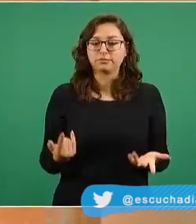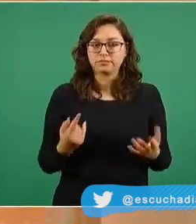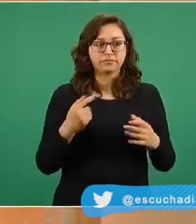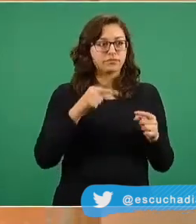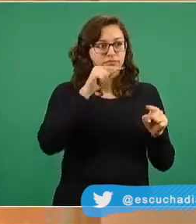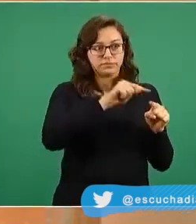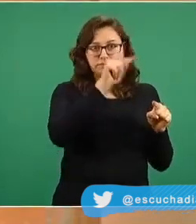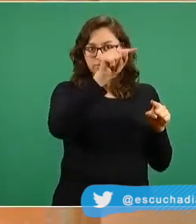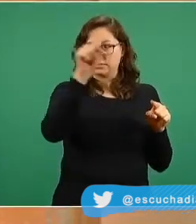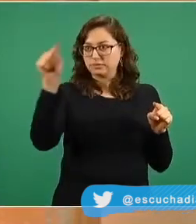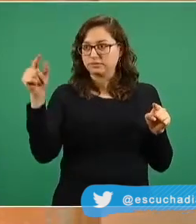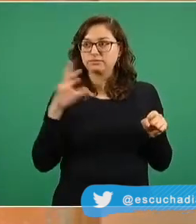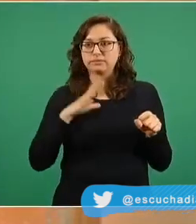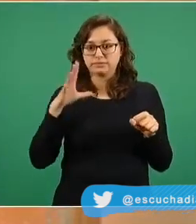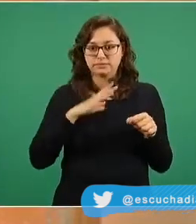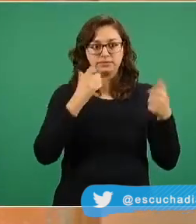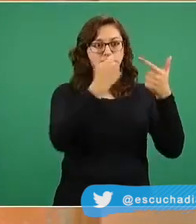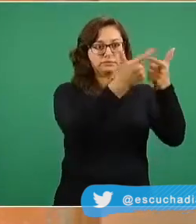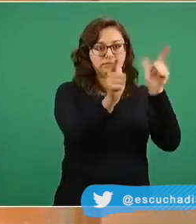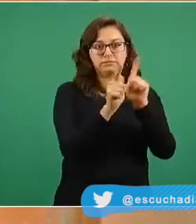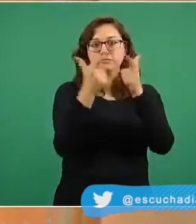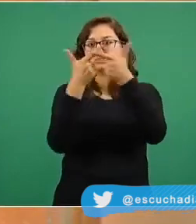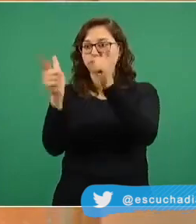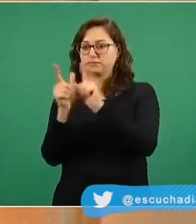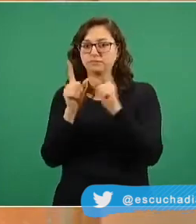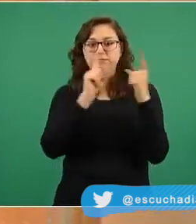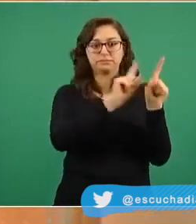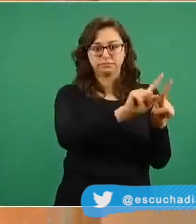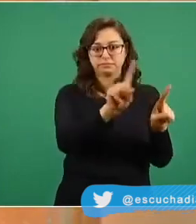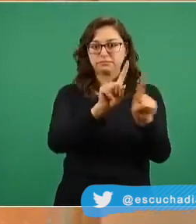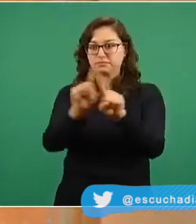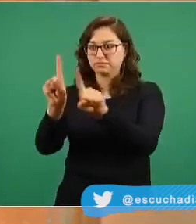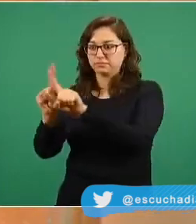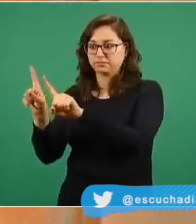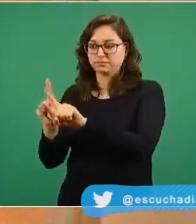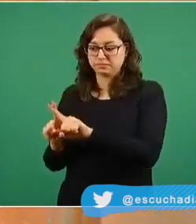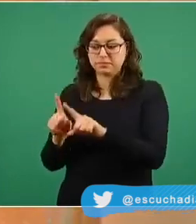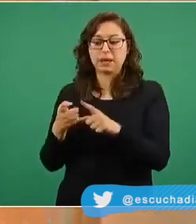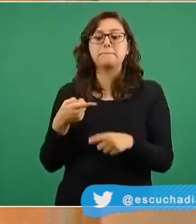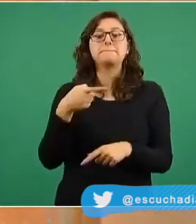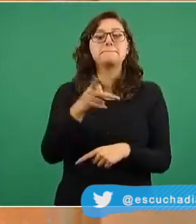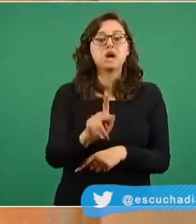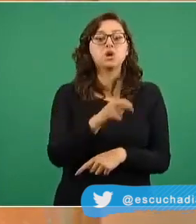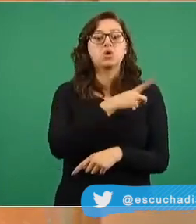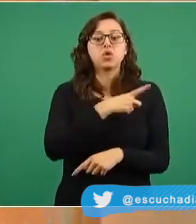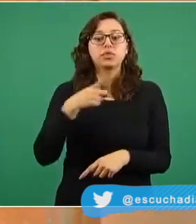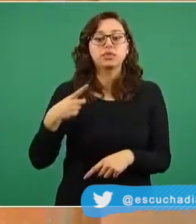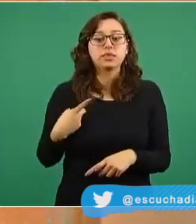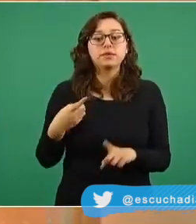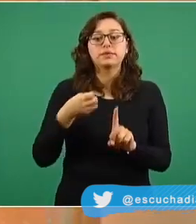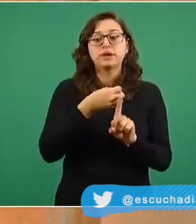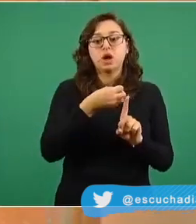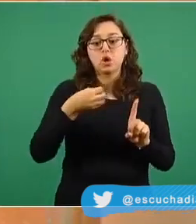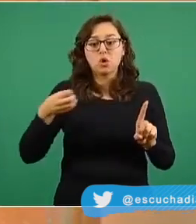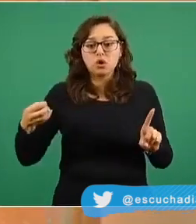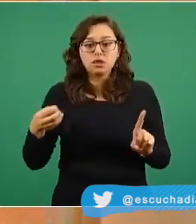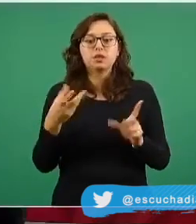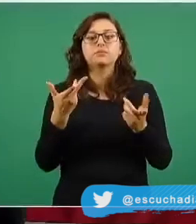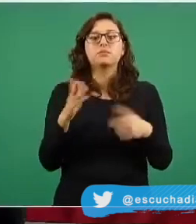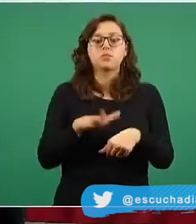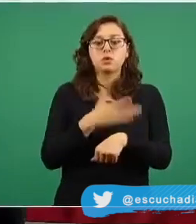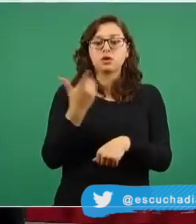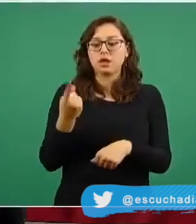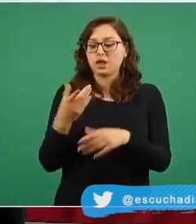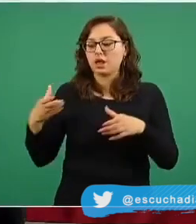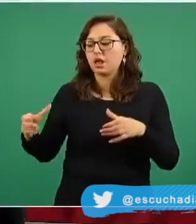relevantes para ser vacunadas que son todas siguiendo las recomendaciones de nuestro grupo técnico asesor